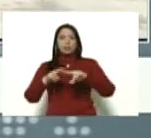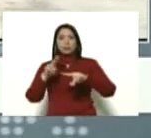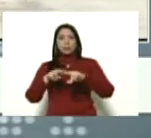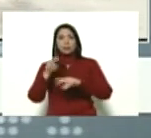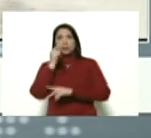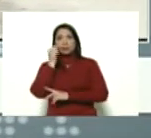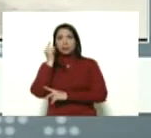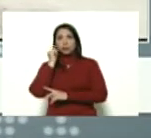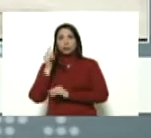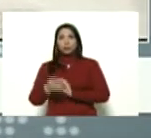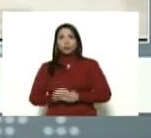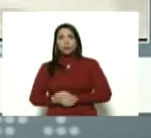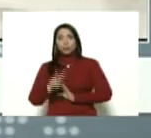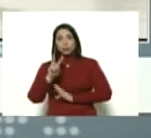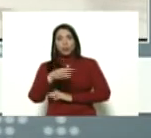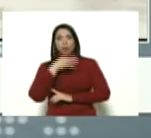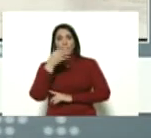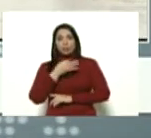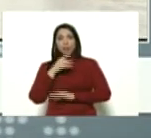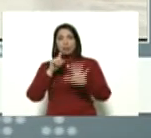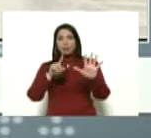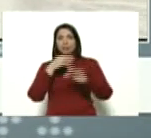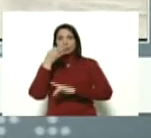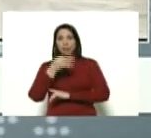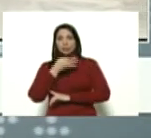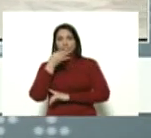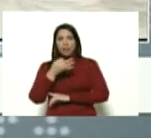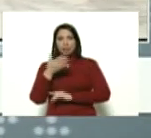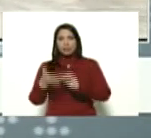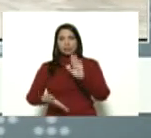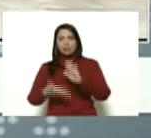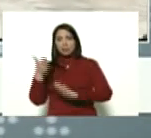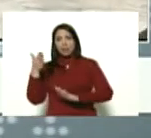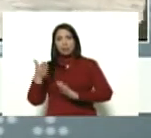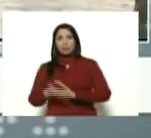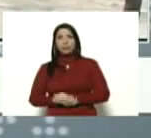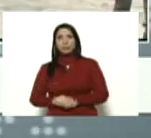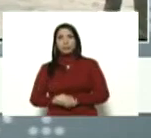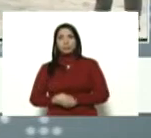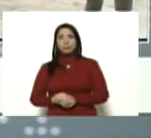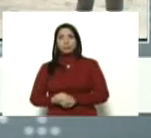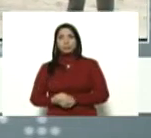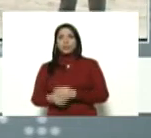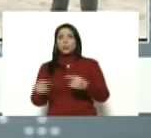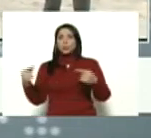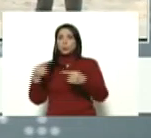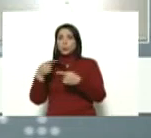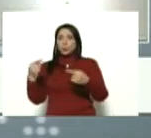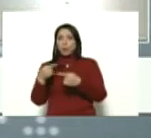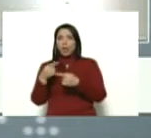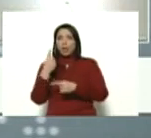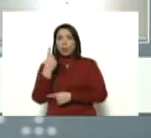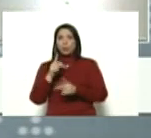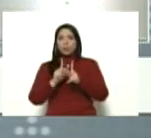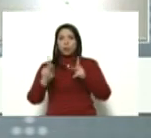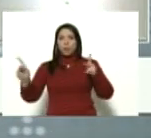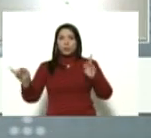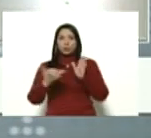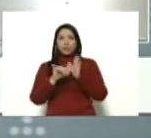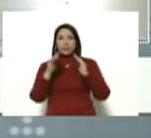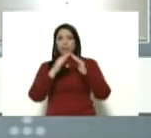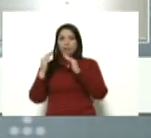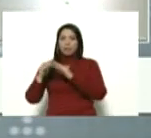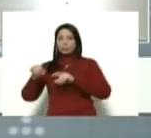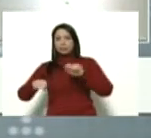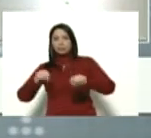niñas de 2 de la tarde a 6 de la tarde salgan igualmente a un kilómetro a la redonda con sus bicicletas,